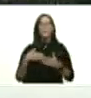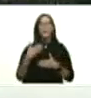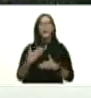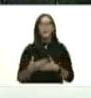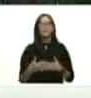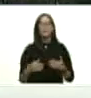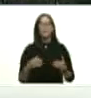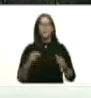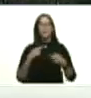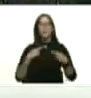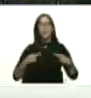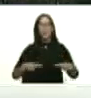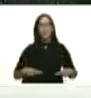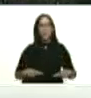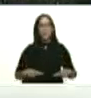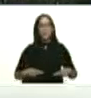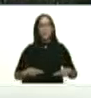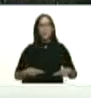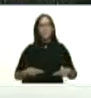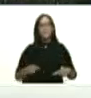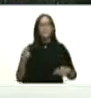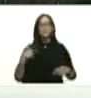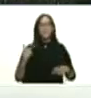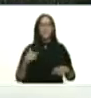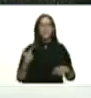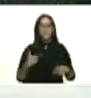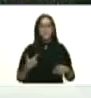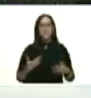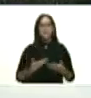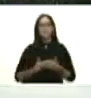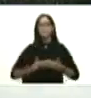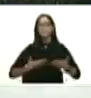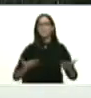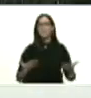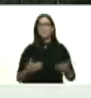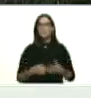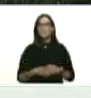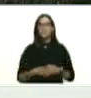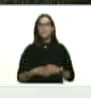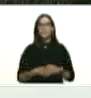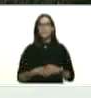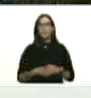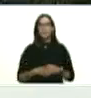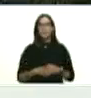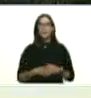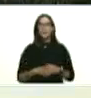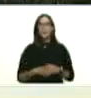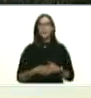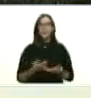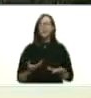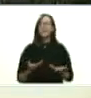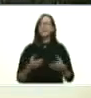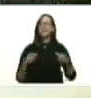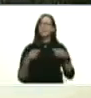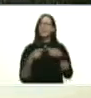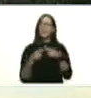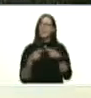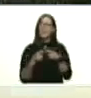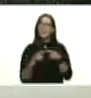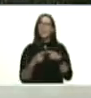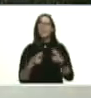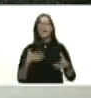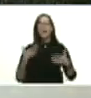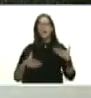donde nos den los recursos tener las previsiones en maquinaria en capacidad de acción